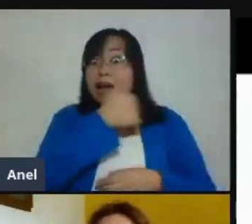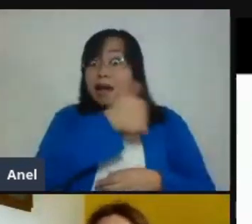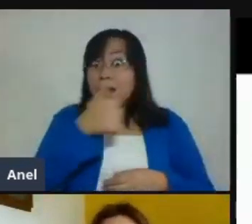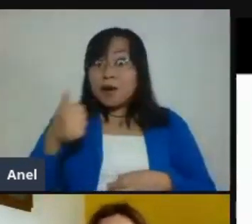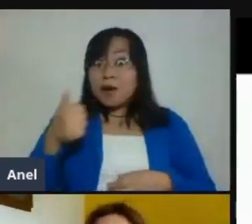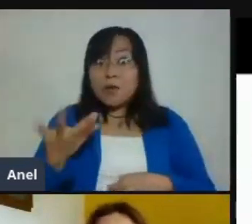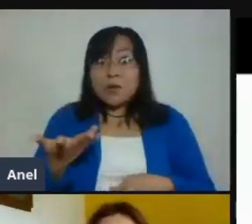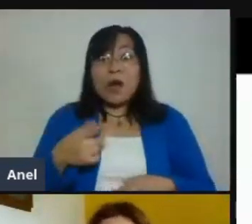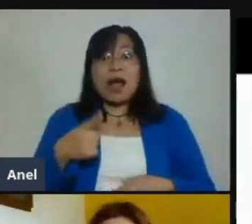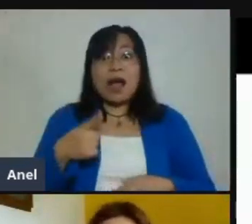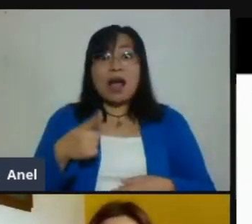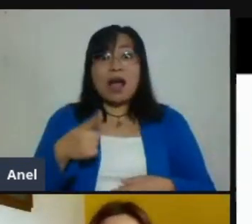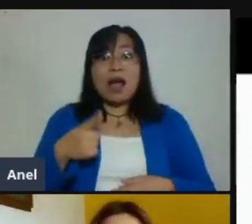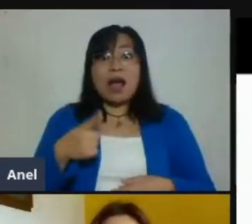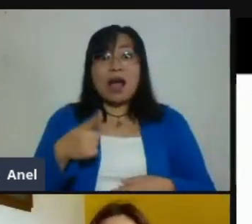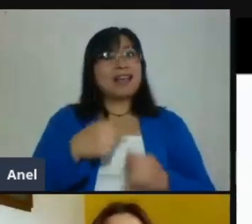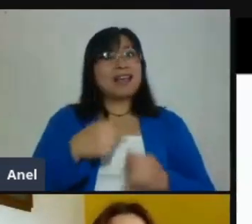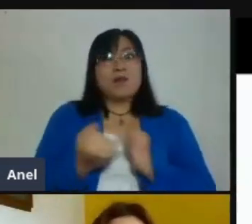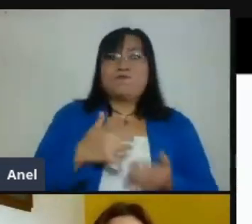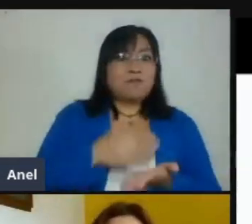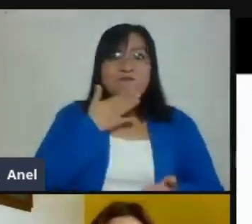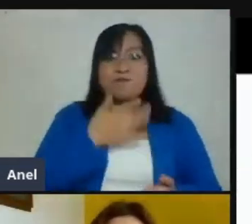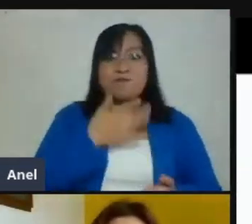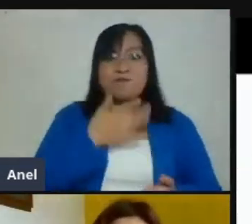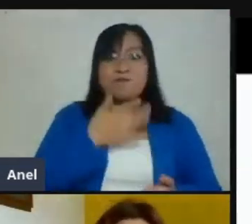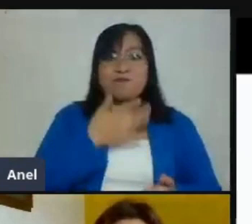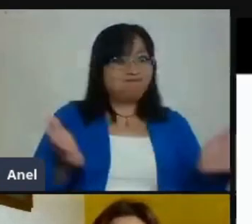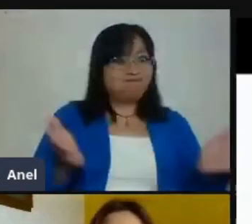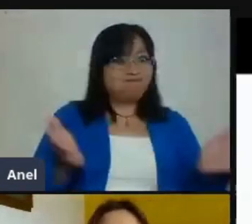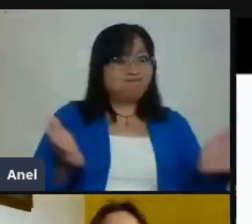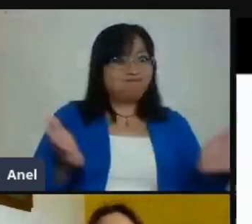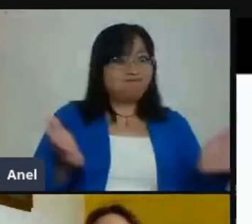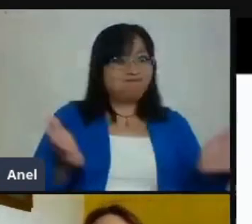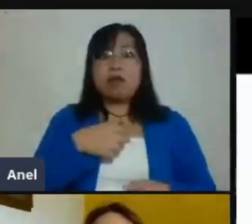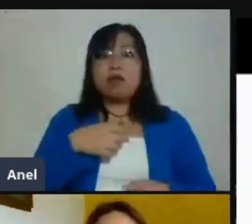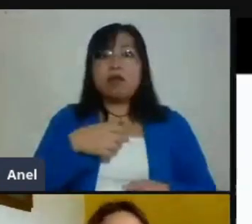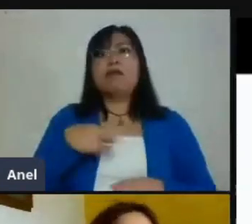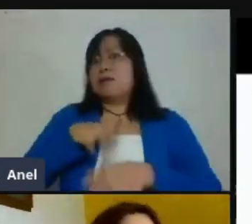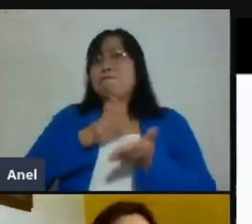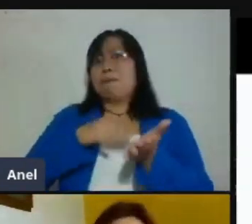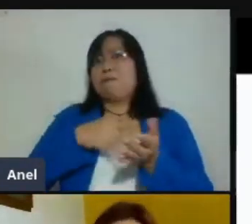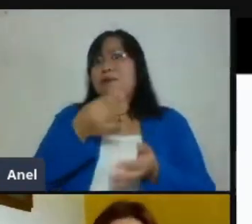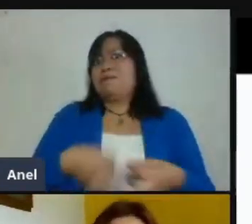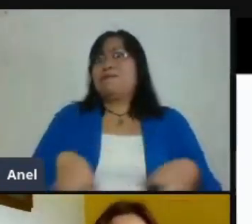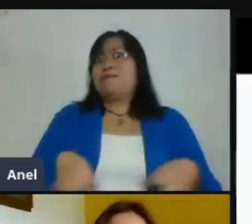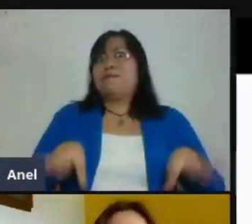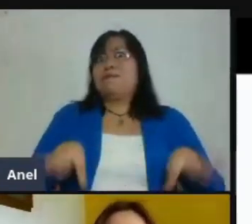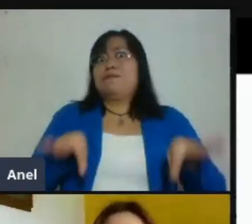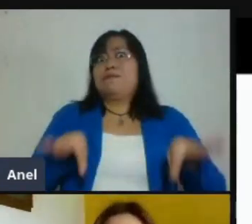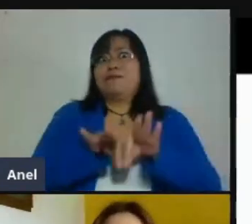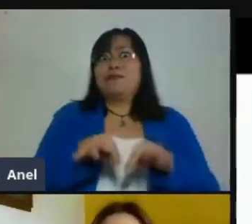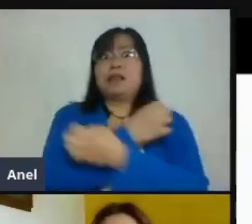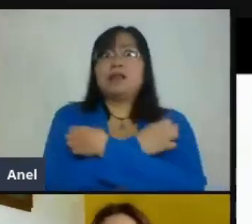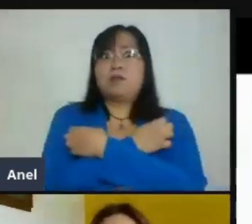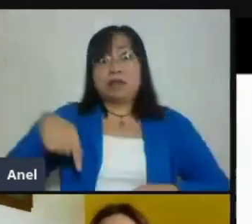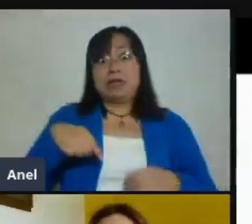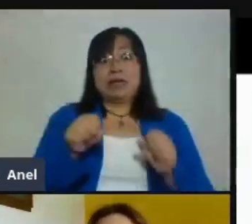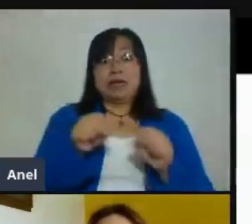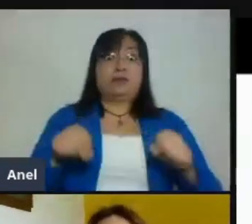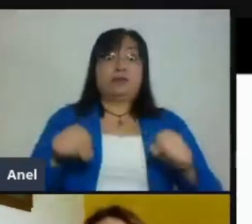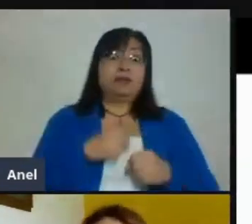de nuestra sociedad y ustedes son, están ahí al centro, en la línea de batalla. Entonces, les queremos